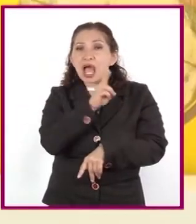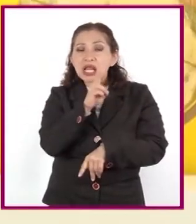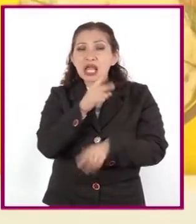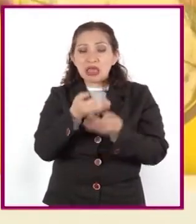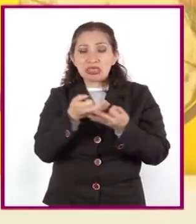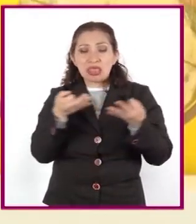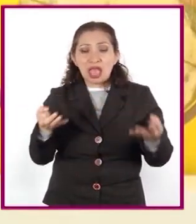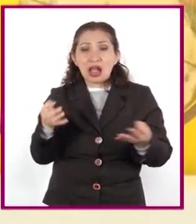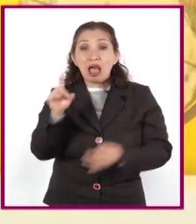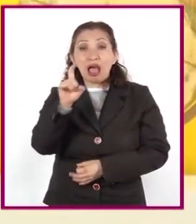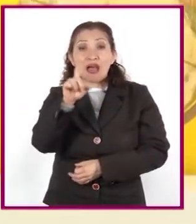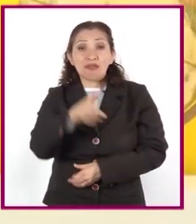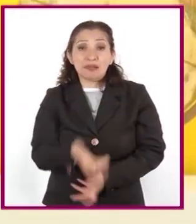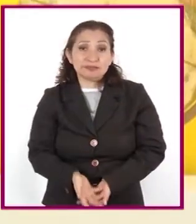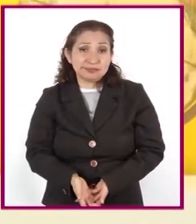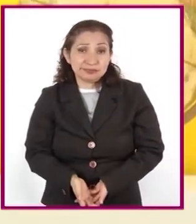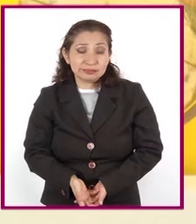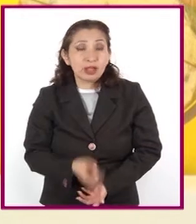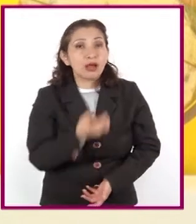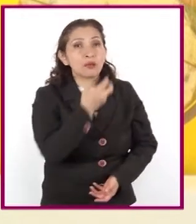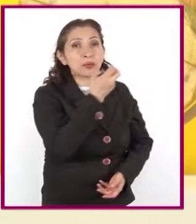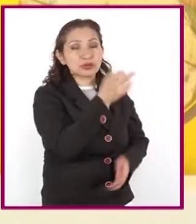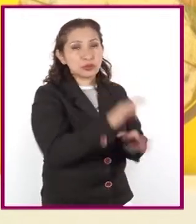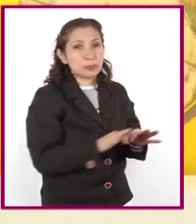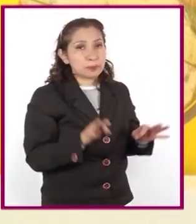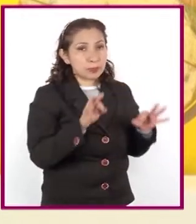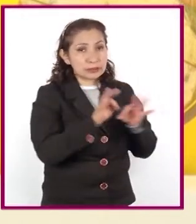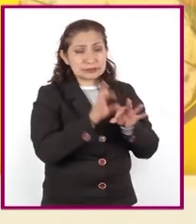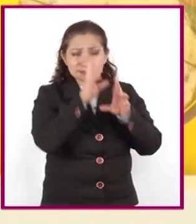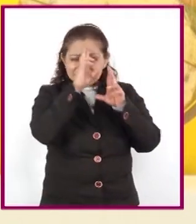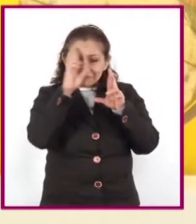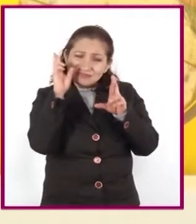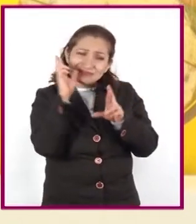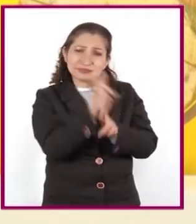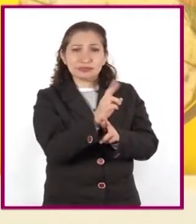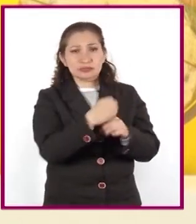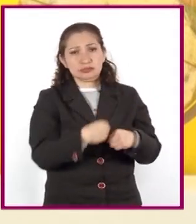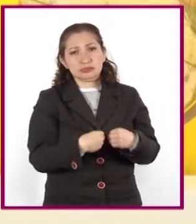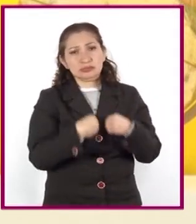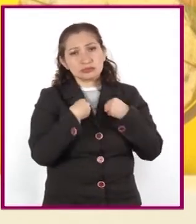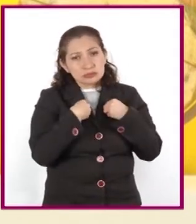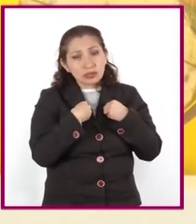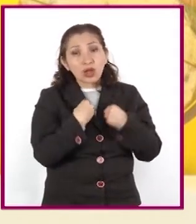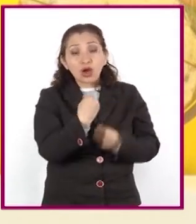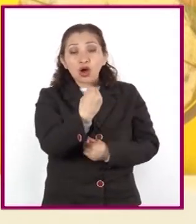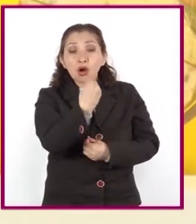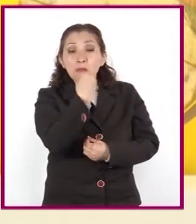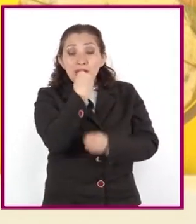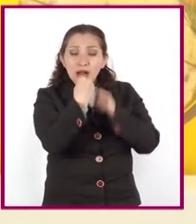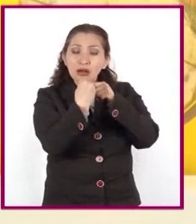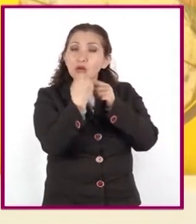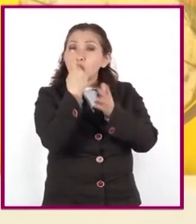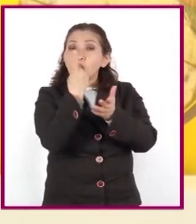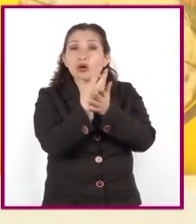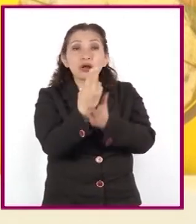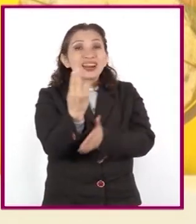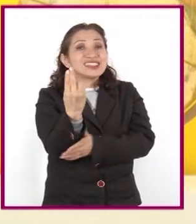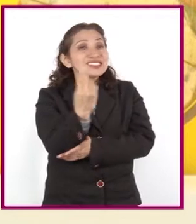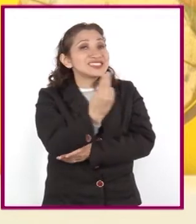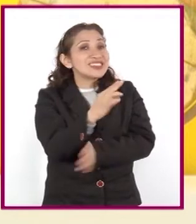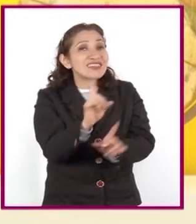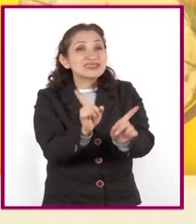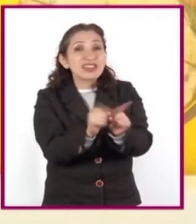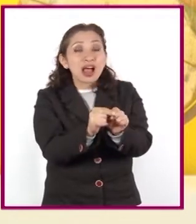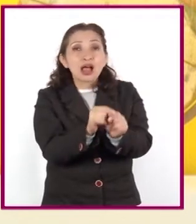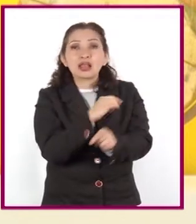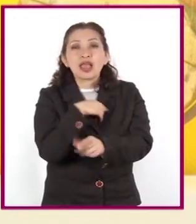suelo. Por eso, es importante respetar la vida, comer solo lo que necesitamos y evitar la